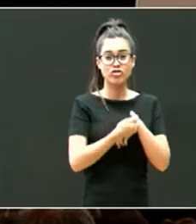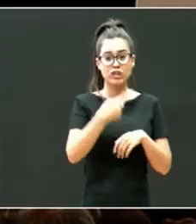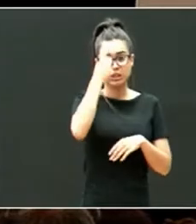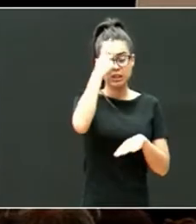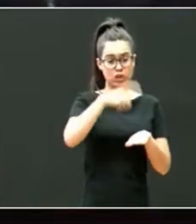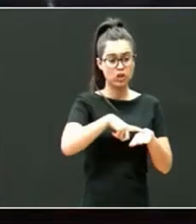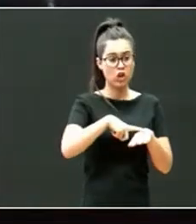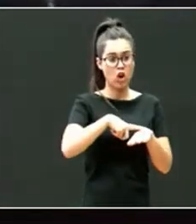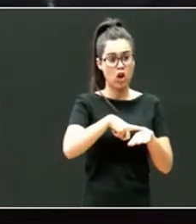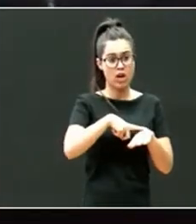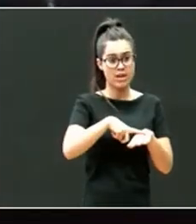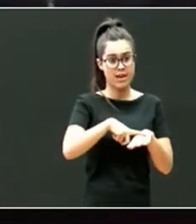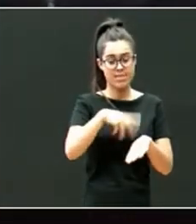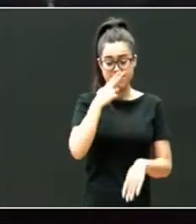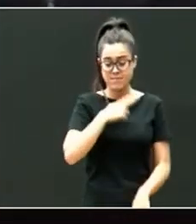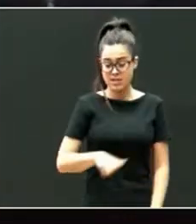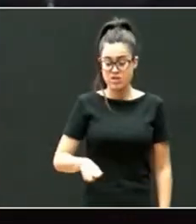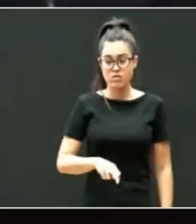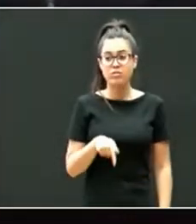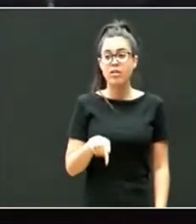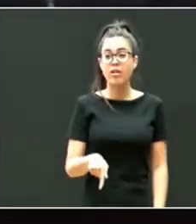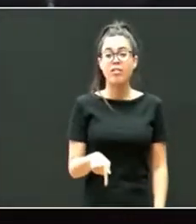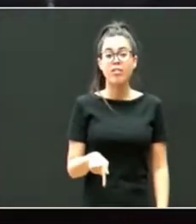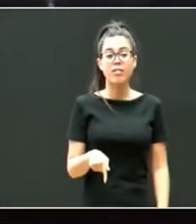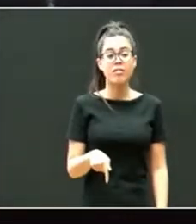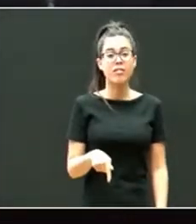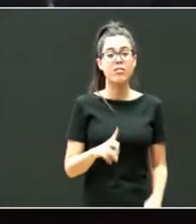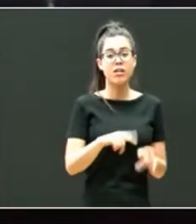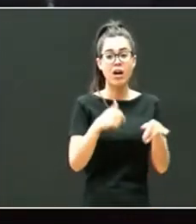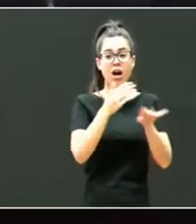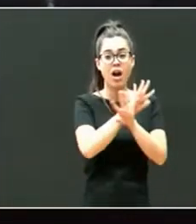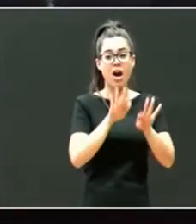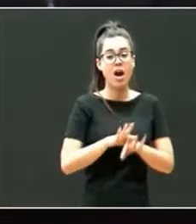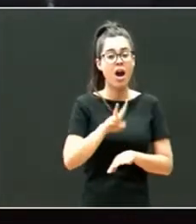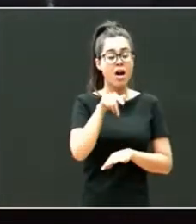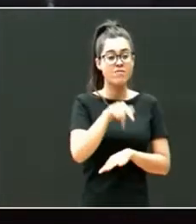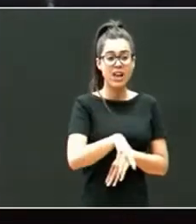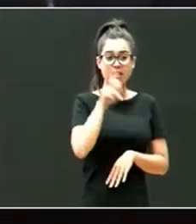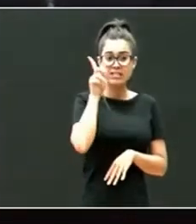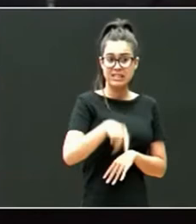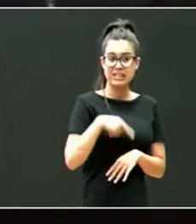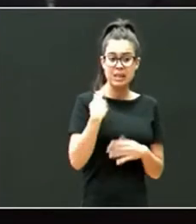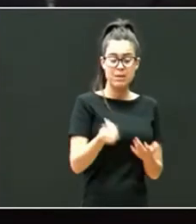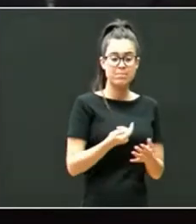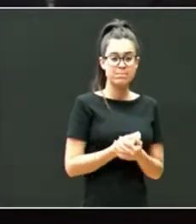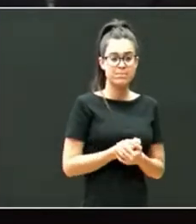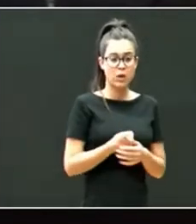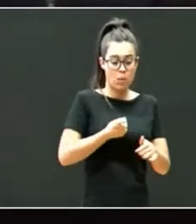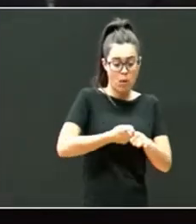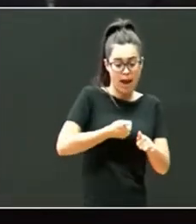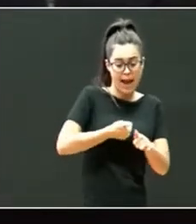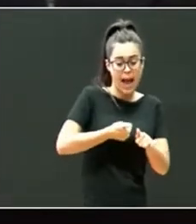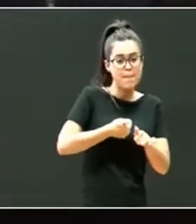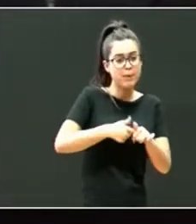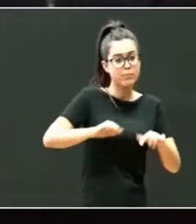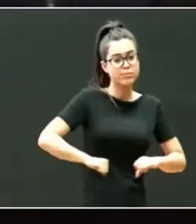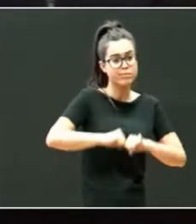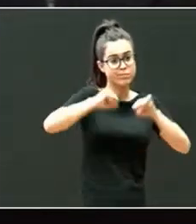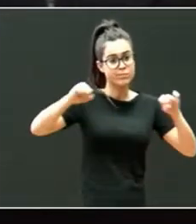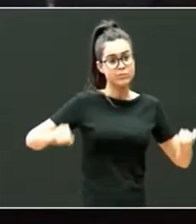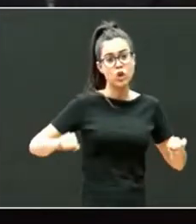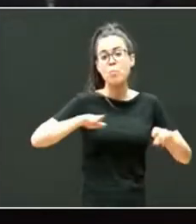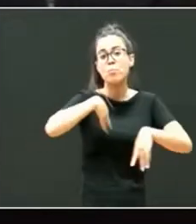do niño e marcará esa relación de apego a futura tendencia a través de procesos